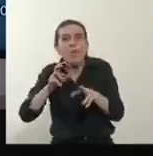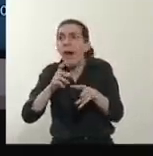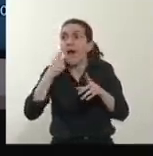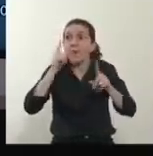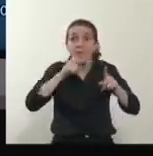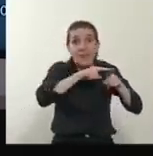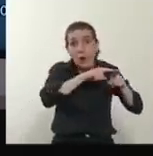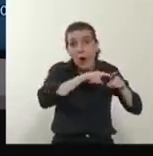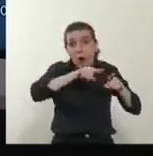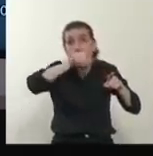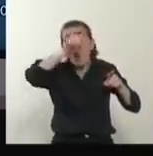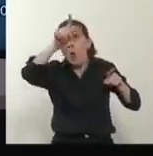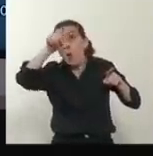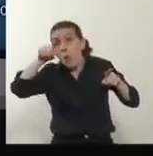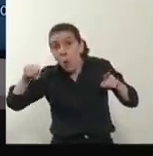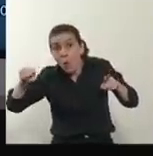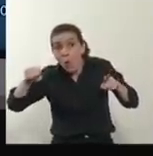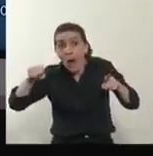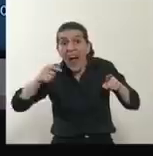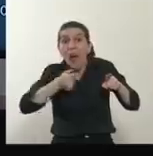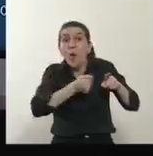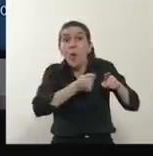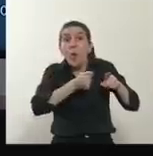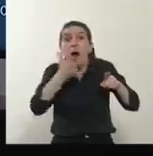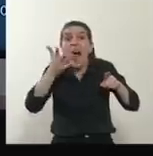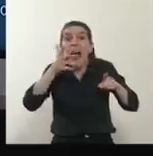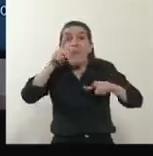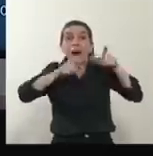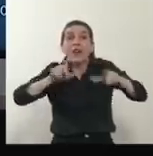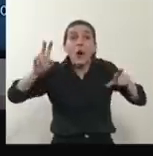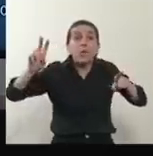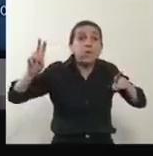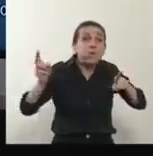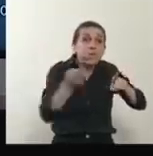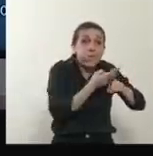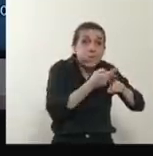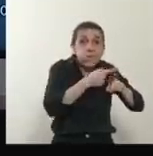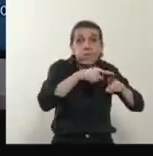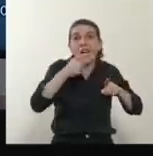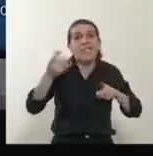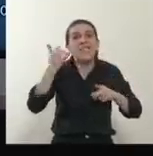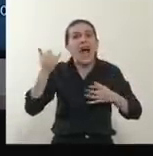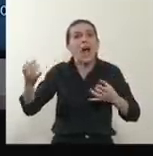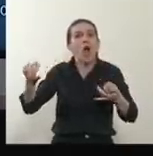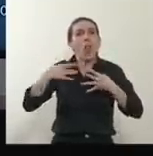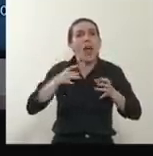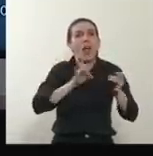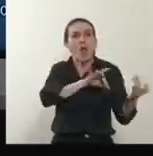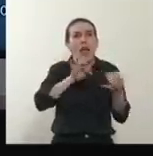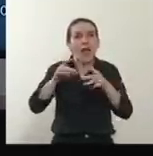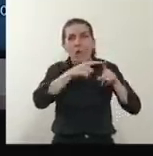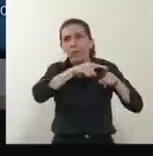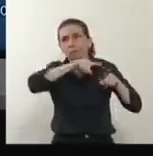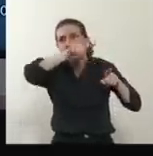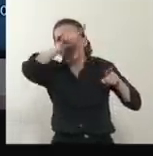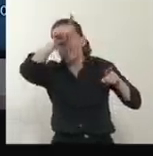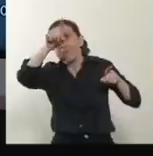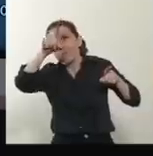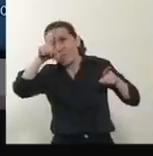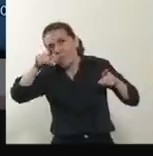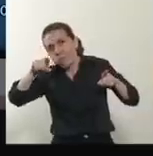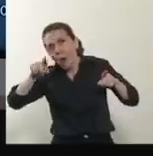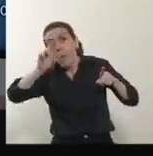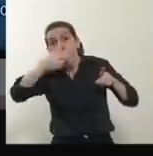curva, esto es, la cantidad de personas que han fallecido, contagiadas que han fallecido, uno ve una clara baja